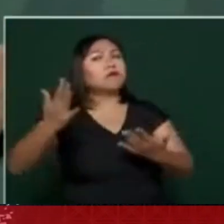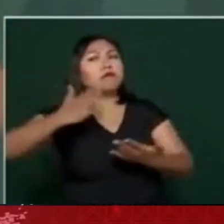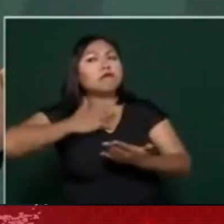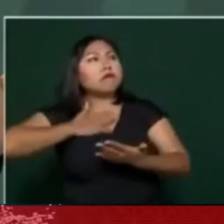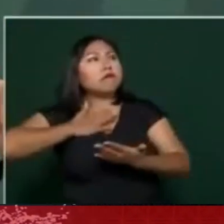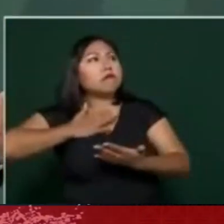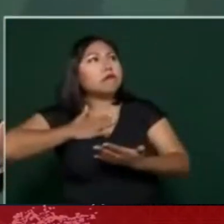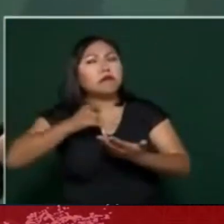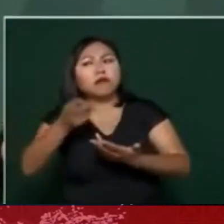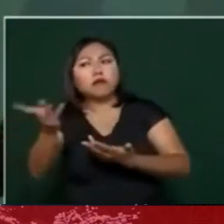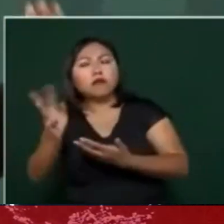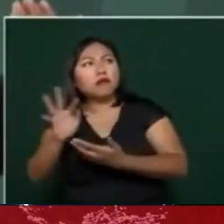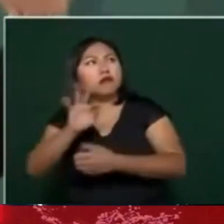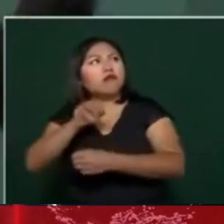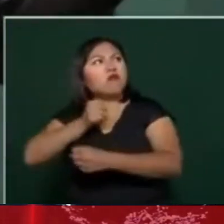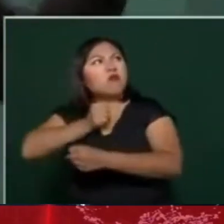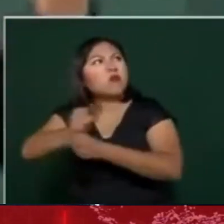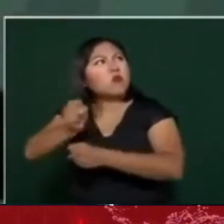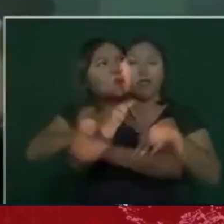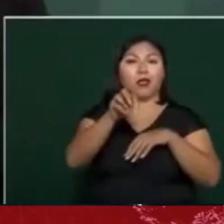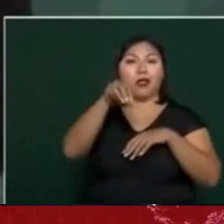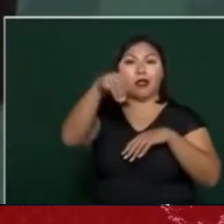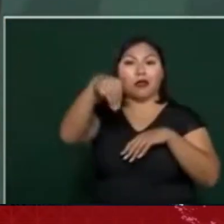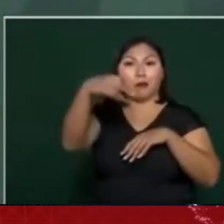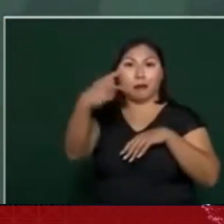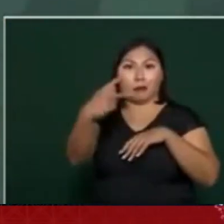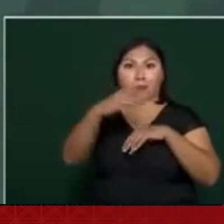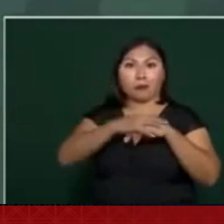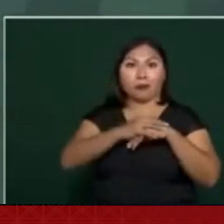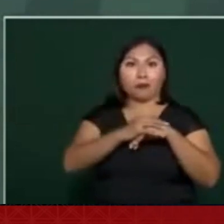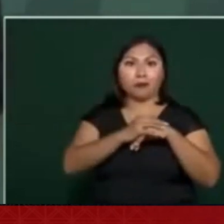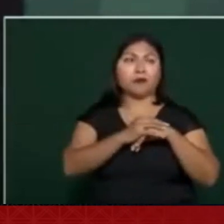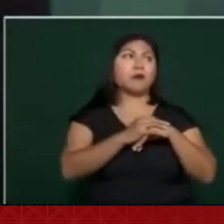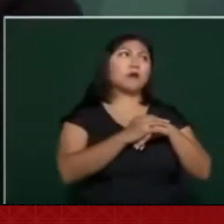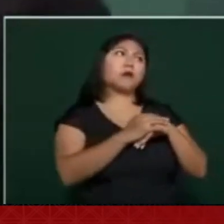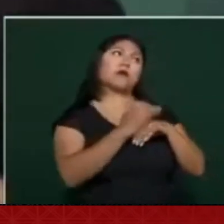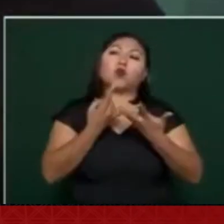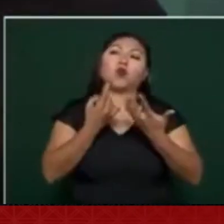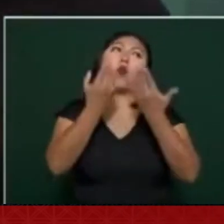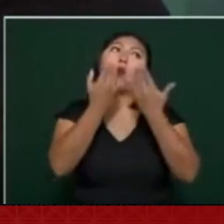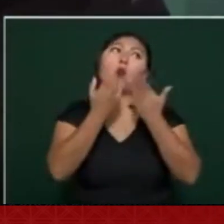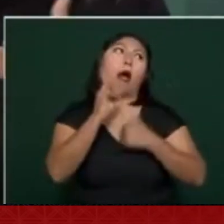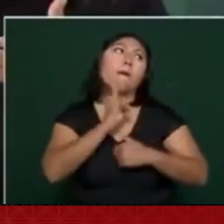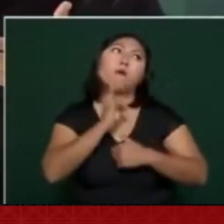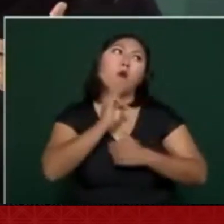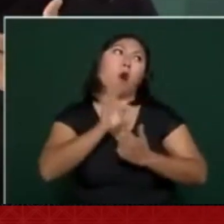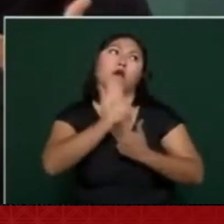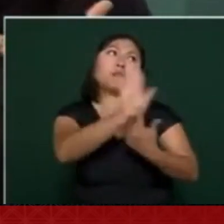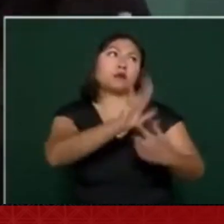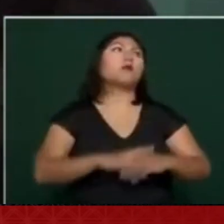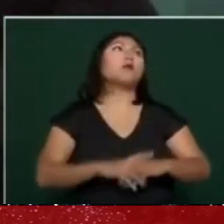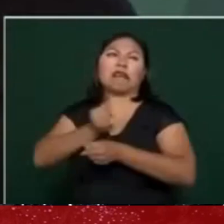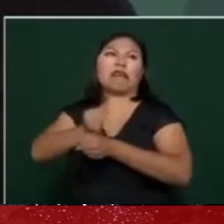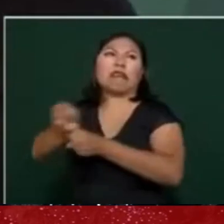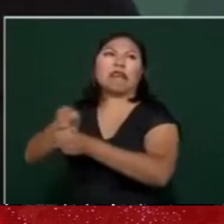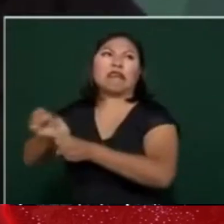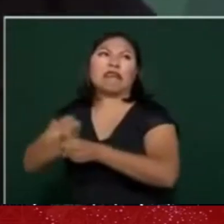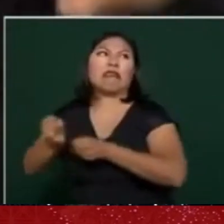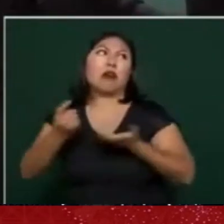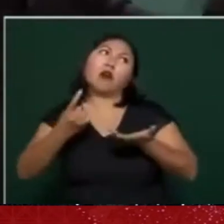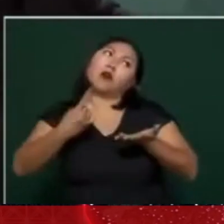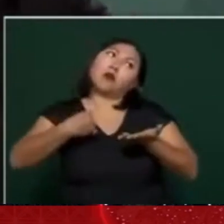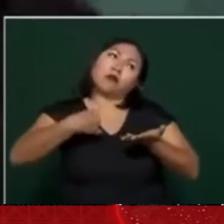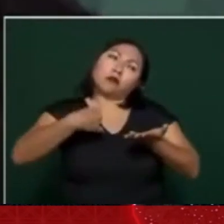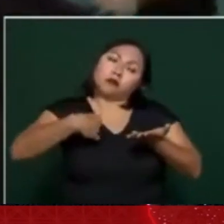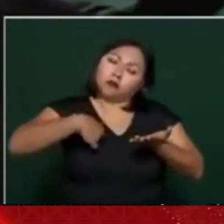El Ministerio Público pidió ampliación porque no podía en 10 días demostrar lo de la tortura, que